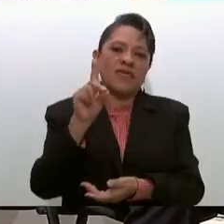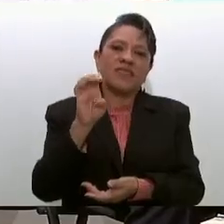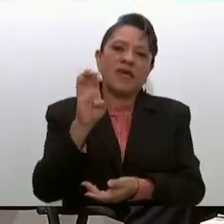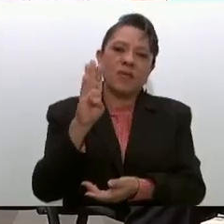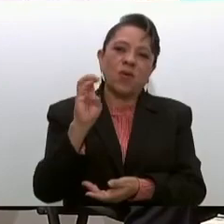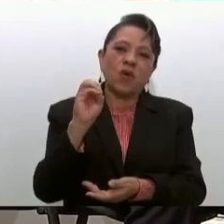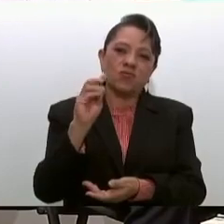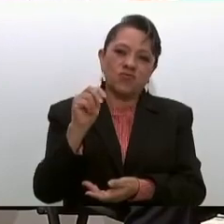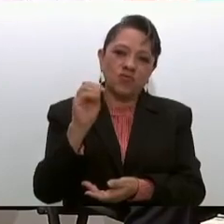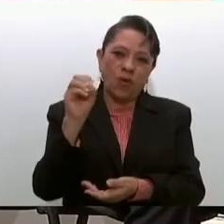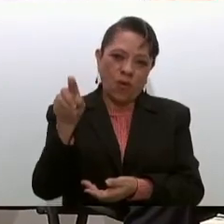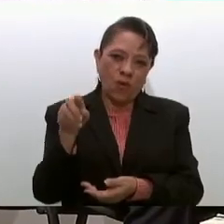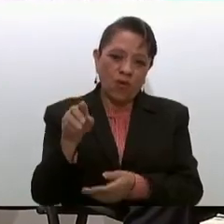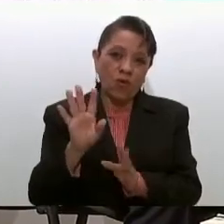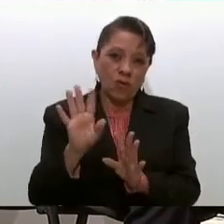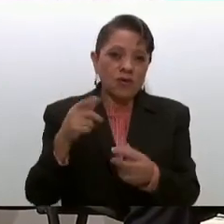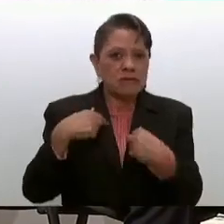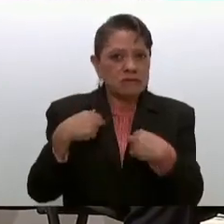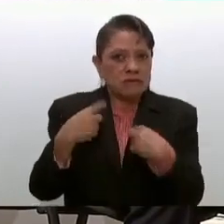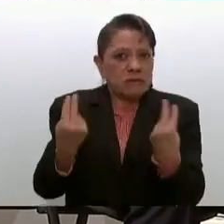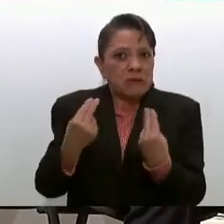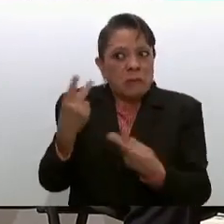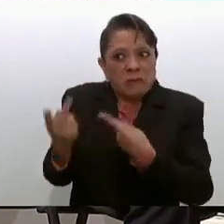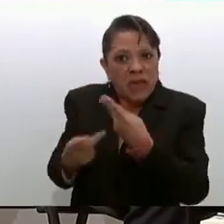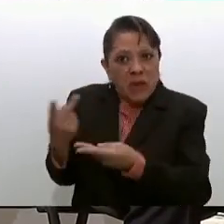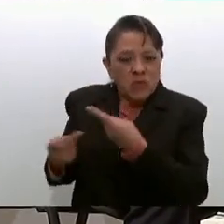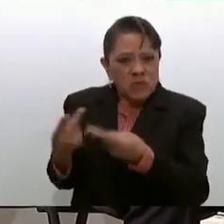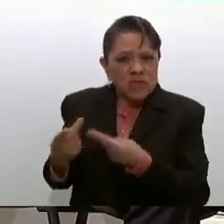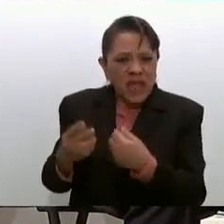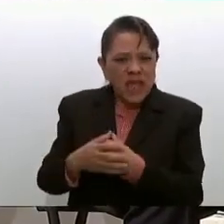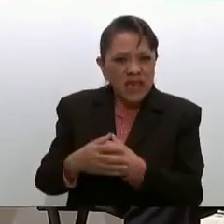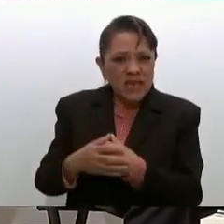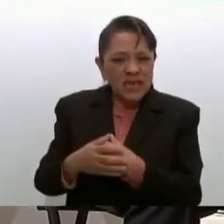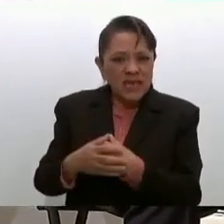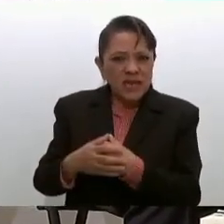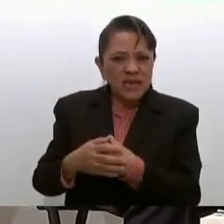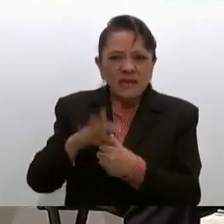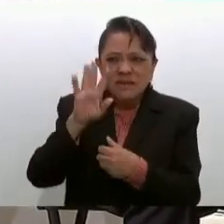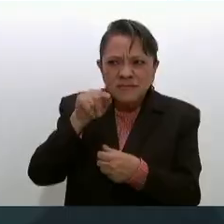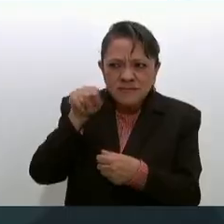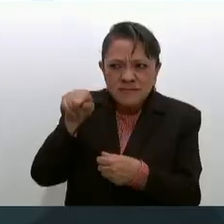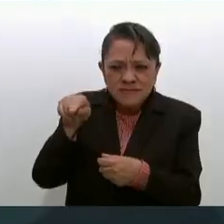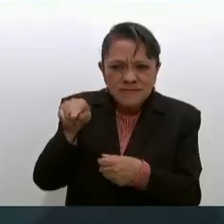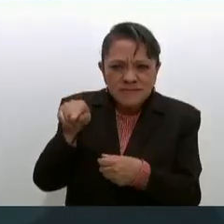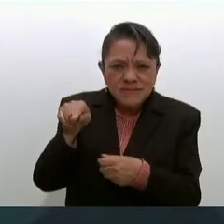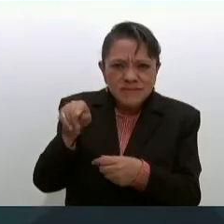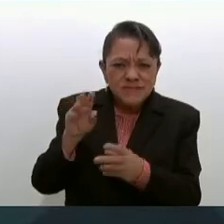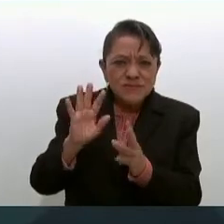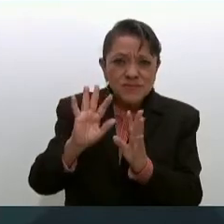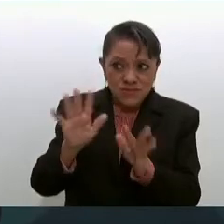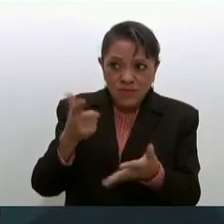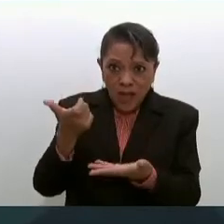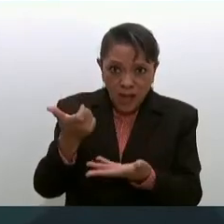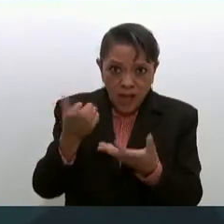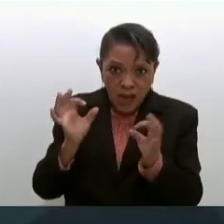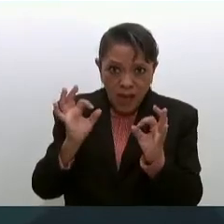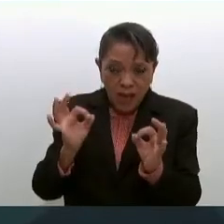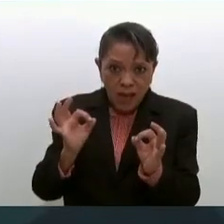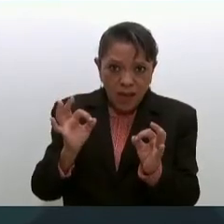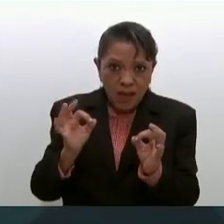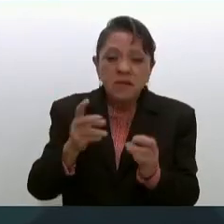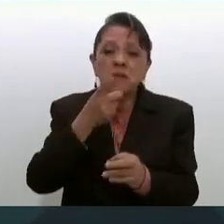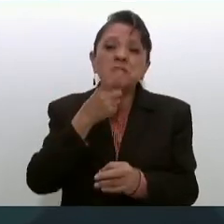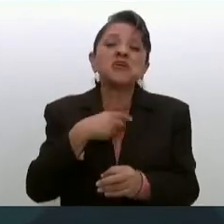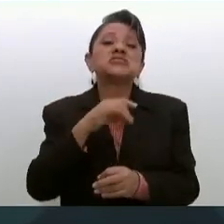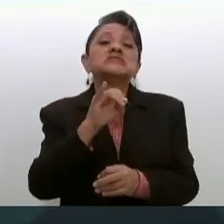le tuve que preguntar primero si ya estaba el presupuesto y me dijo